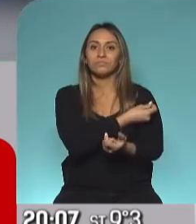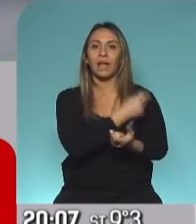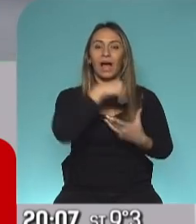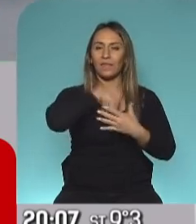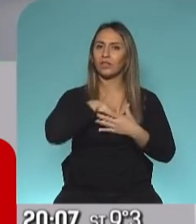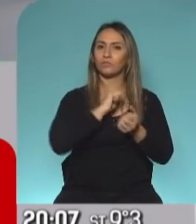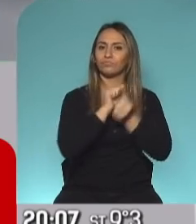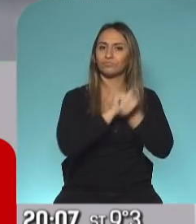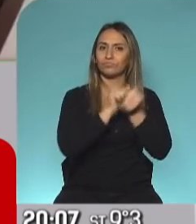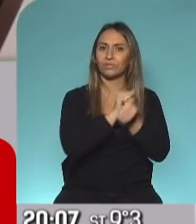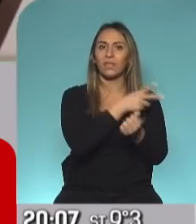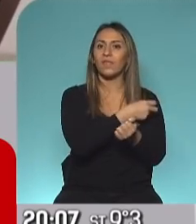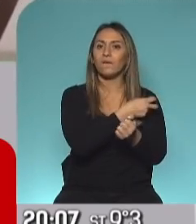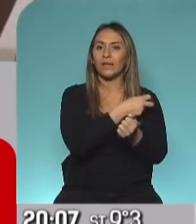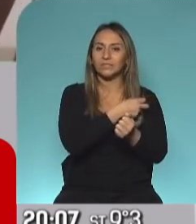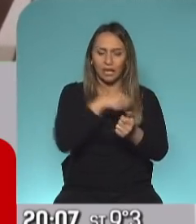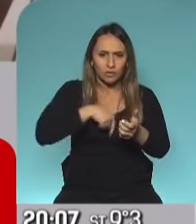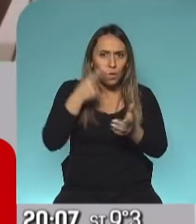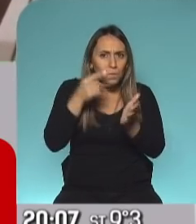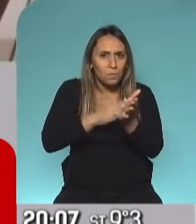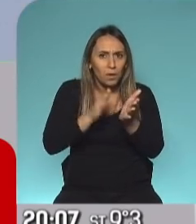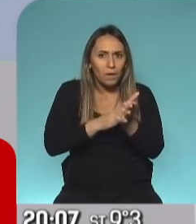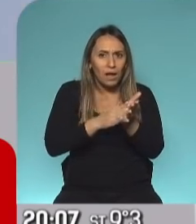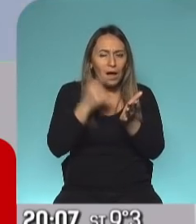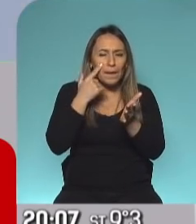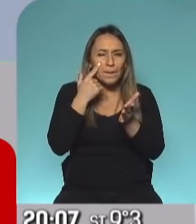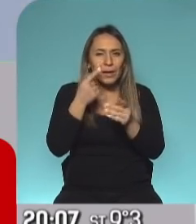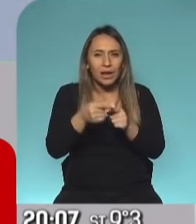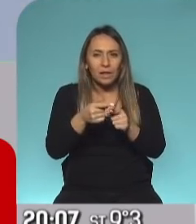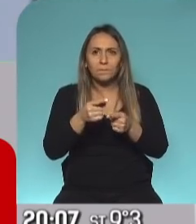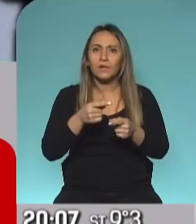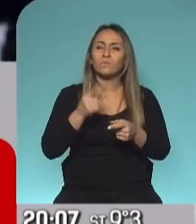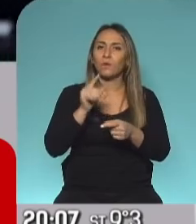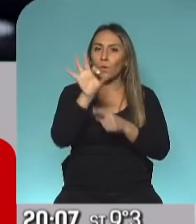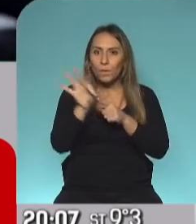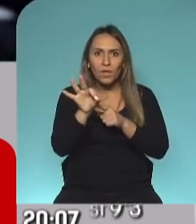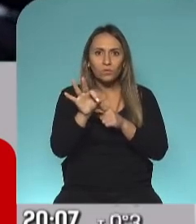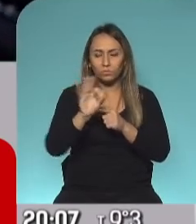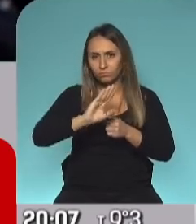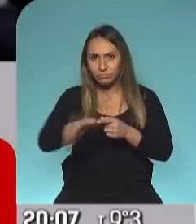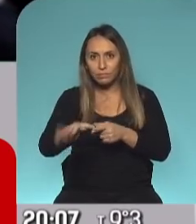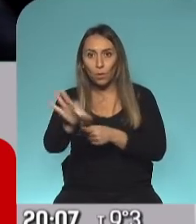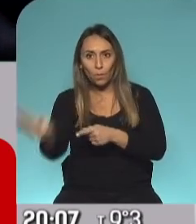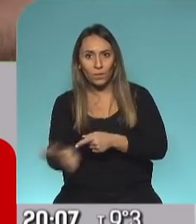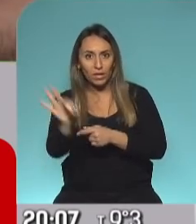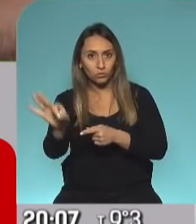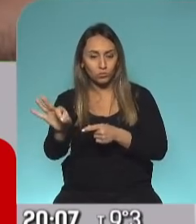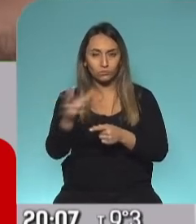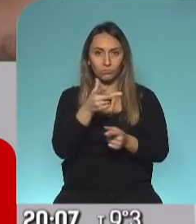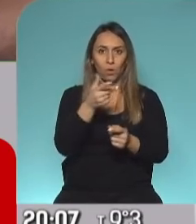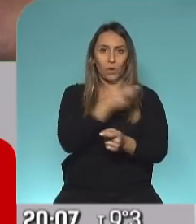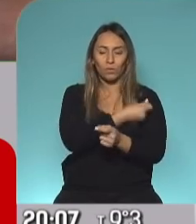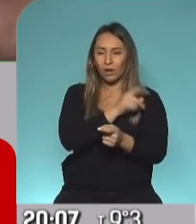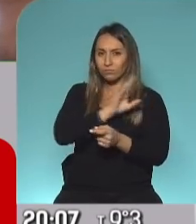probados in vitro para ver si destruyen al virus. Y aparentemente son útiles. Más o menos lo mismo que mostró